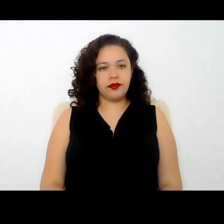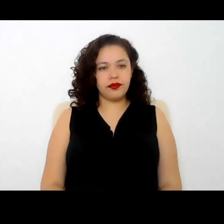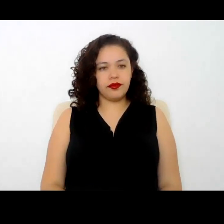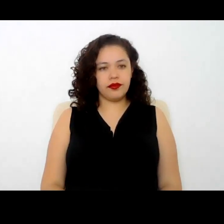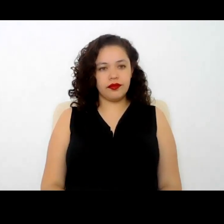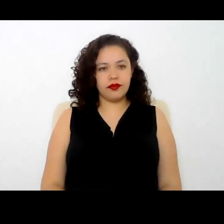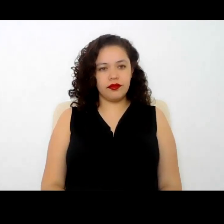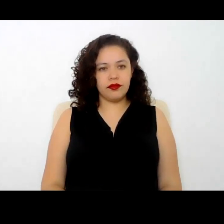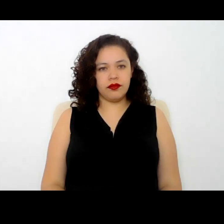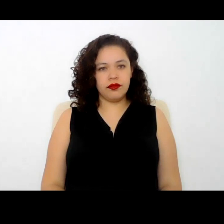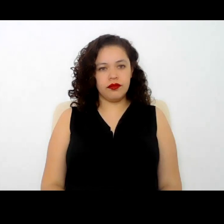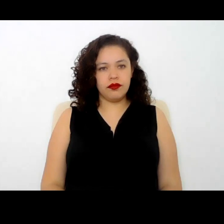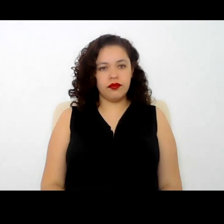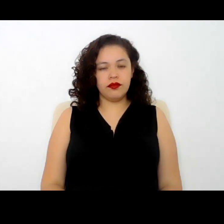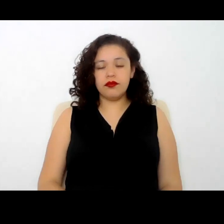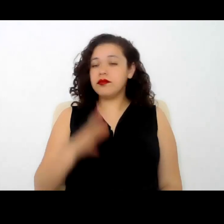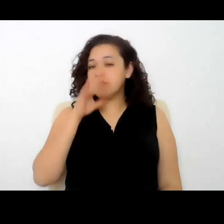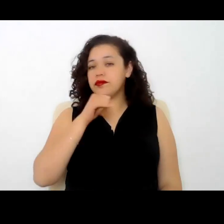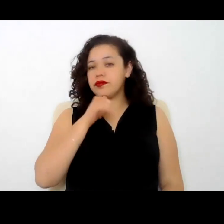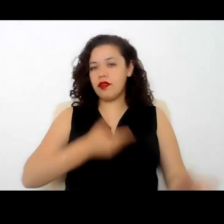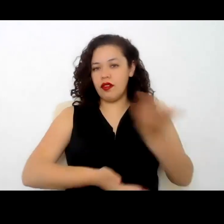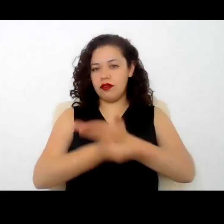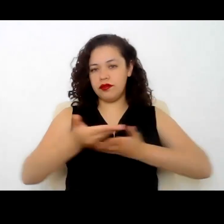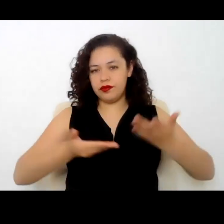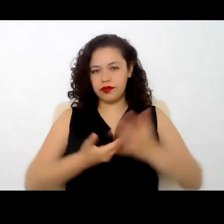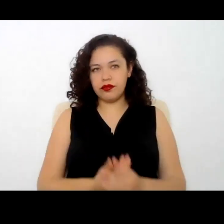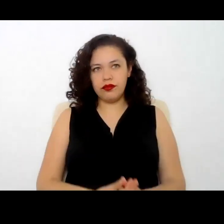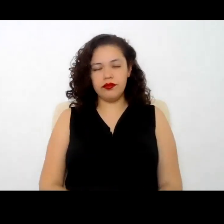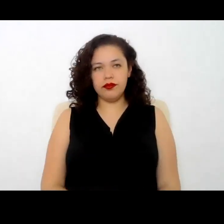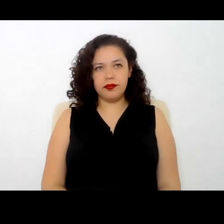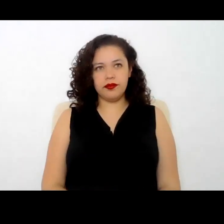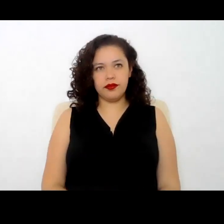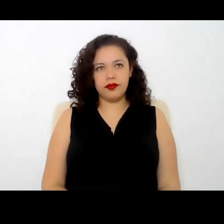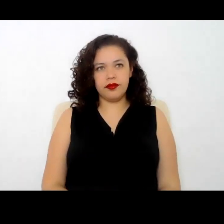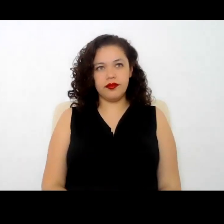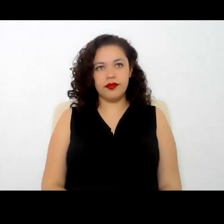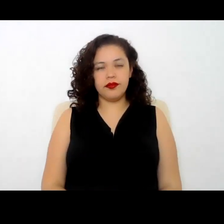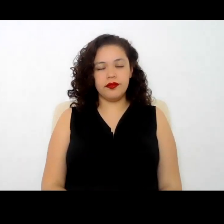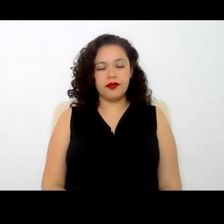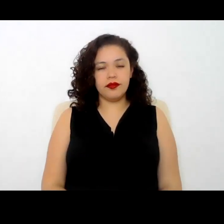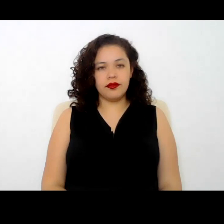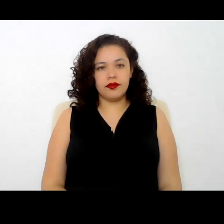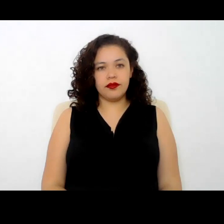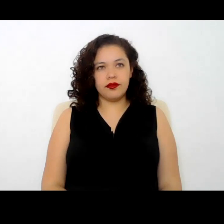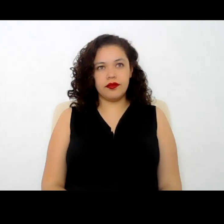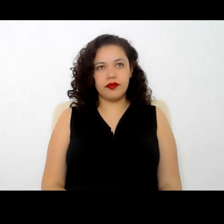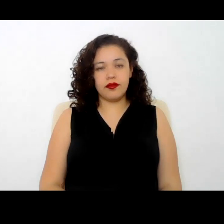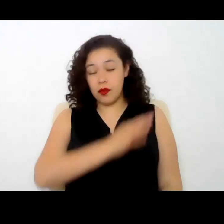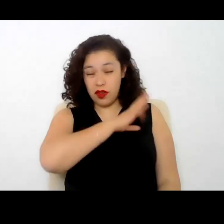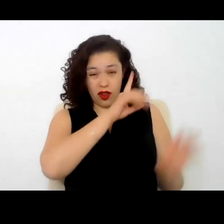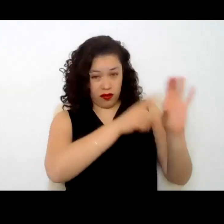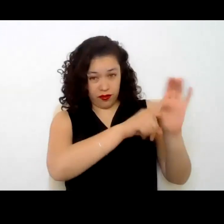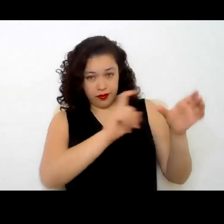No me deja compartir. No. No. Si pudiera